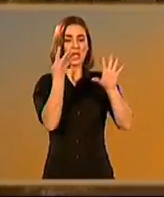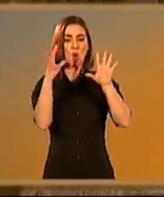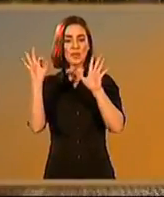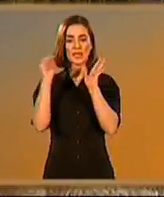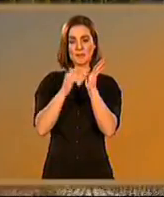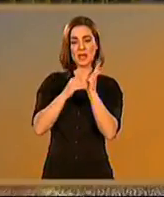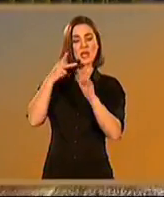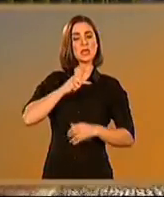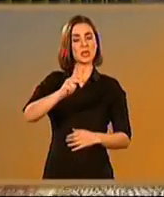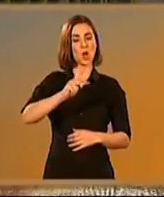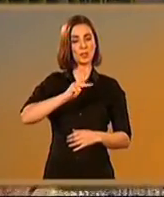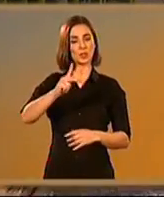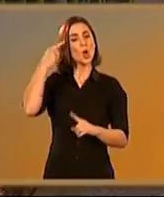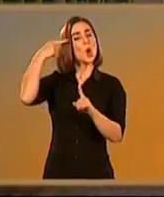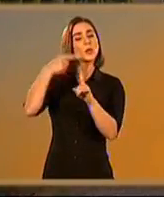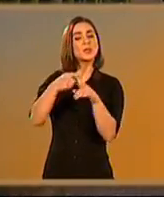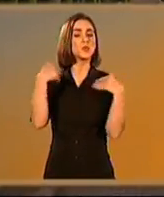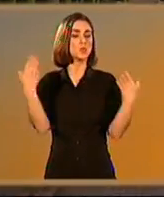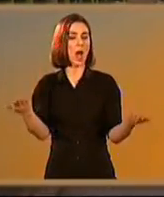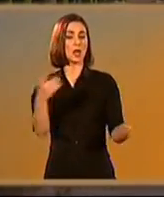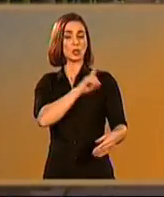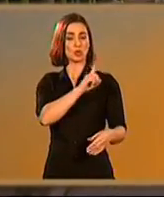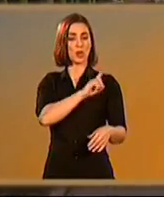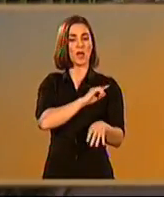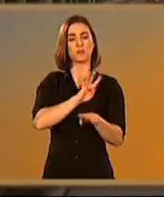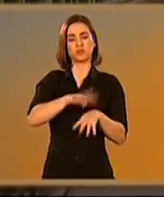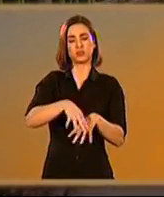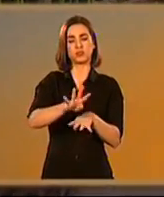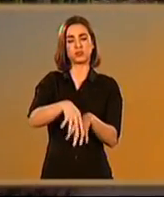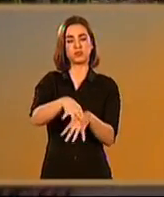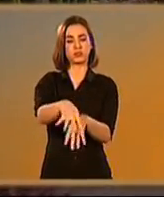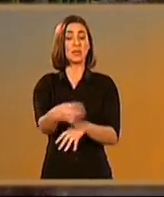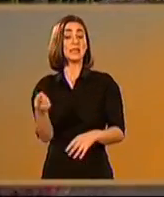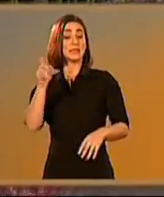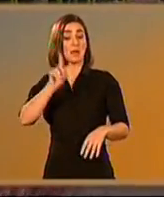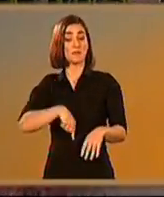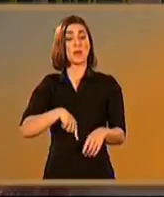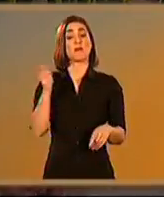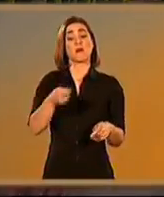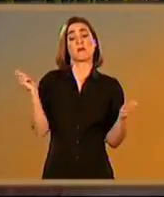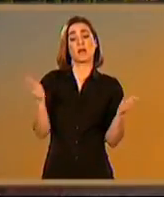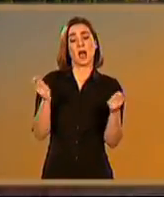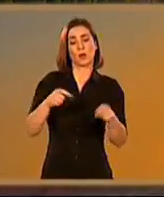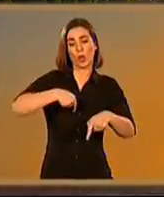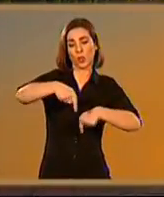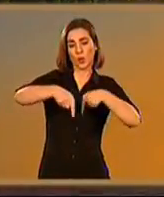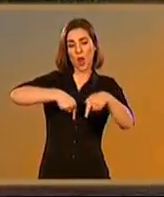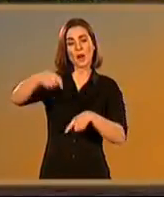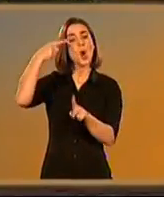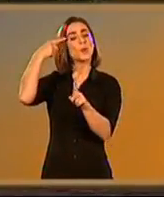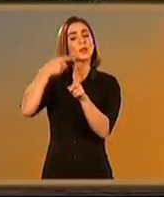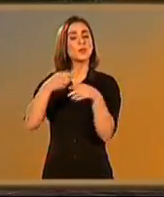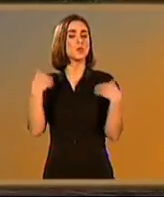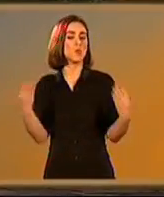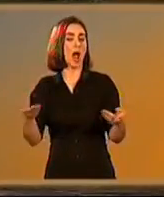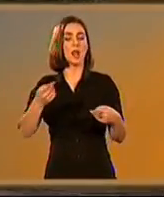elaborado sistema de comunicaciones terrestres sigue asombrando por su ambición y eficacia. Se cree que existieron más de 90.000